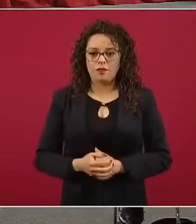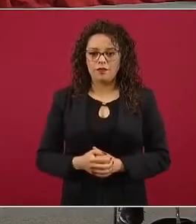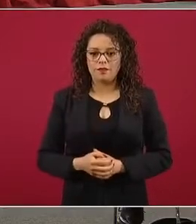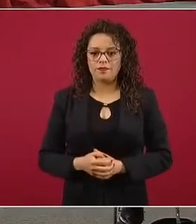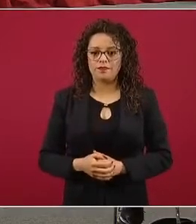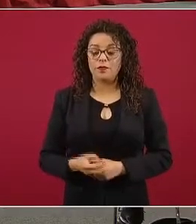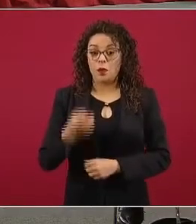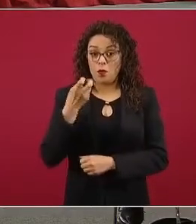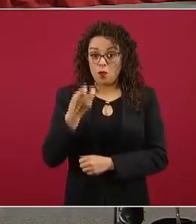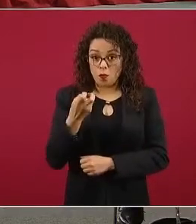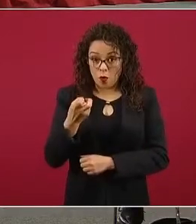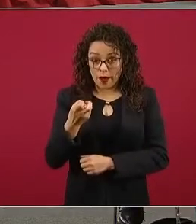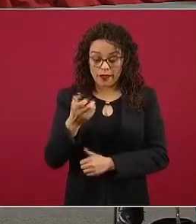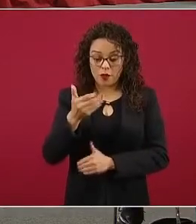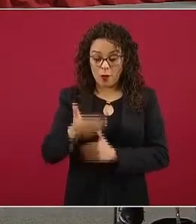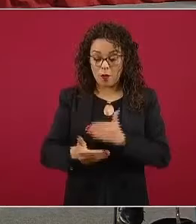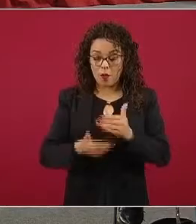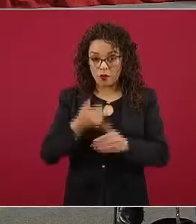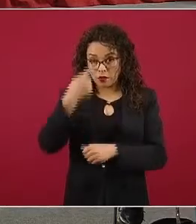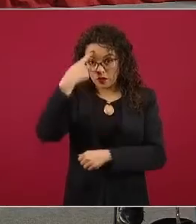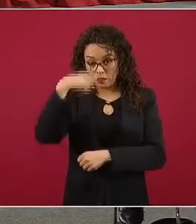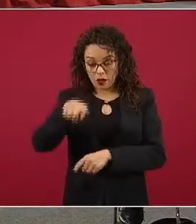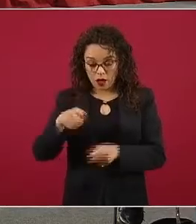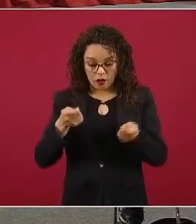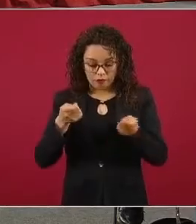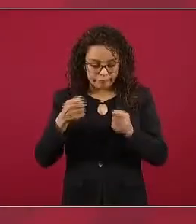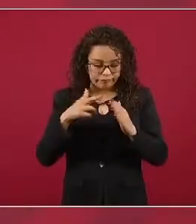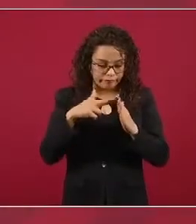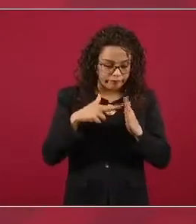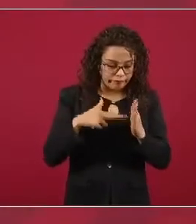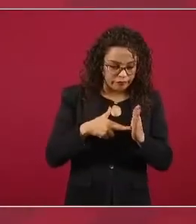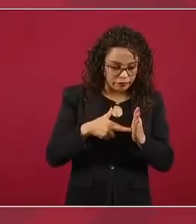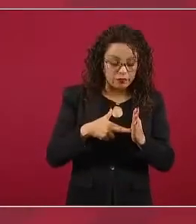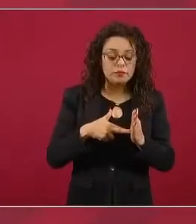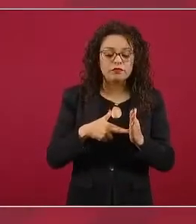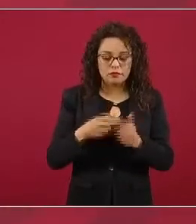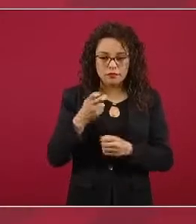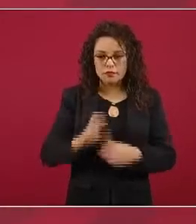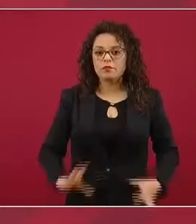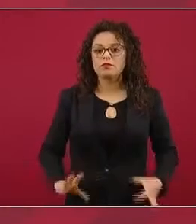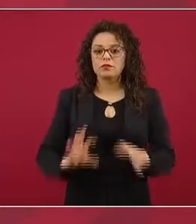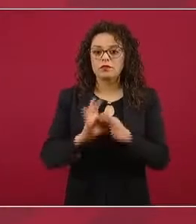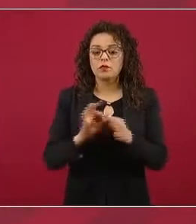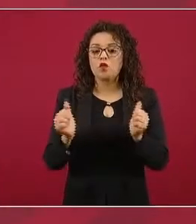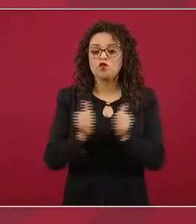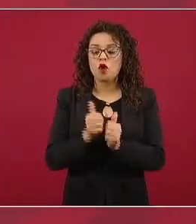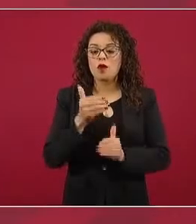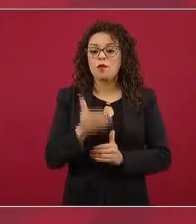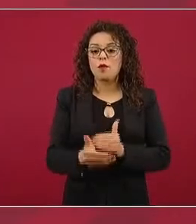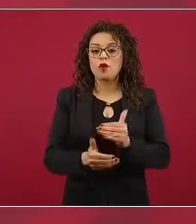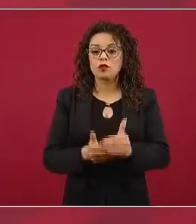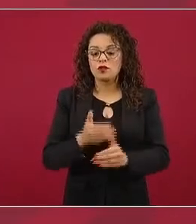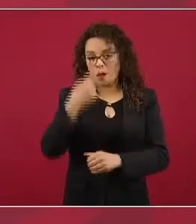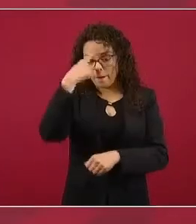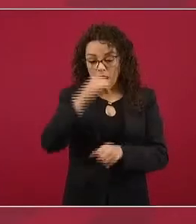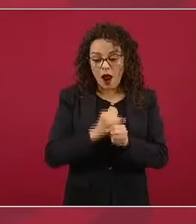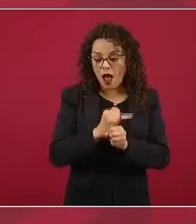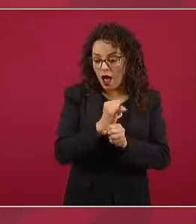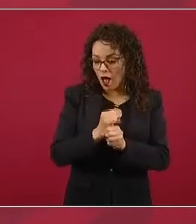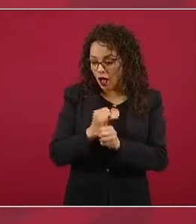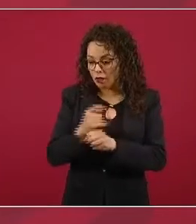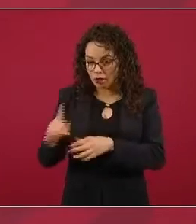el proceso de regulación sanitaria está acoplado al proceso de investigación, están en comunicación directa,